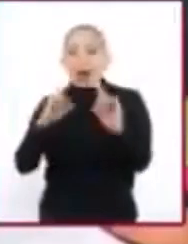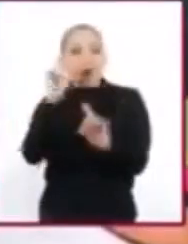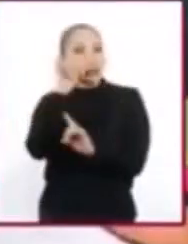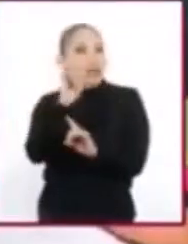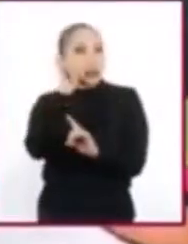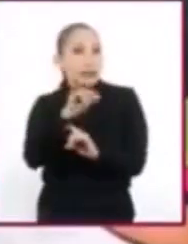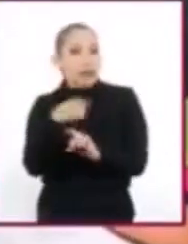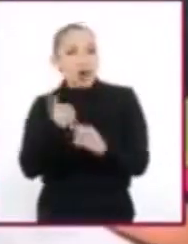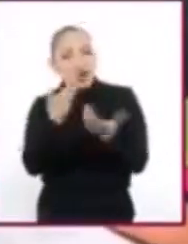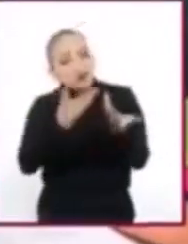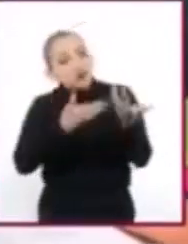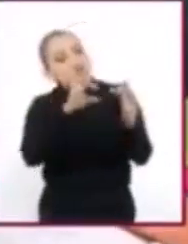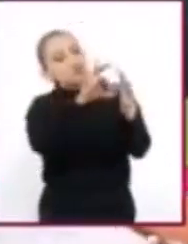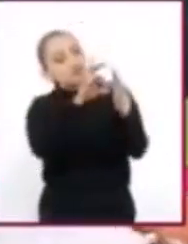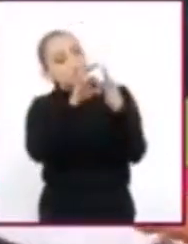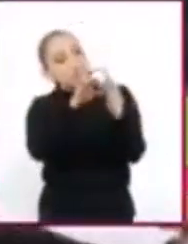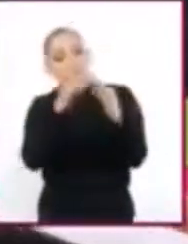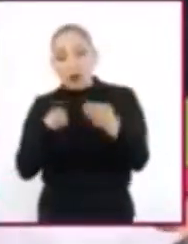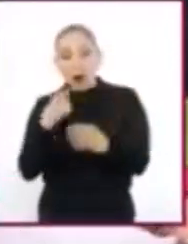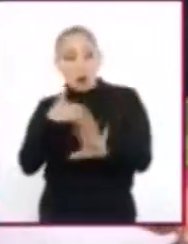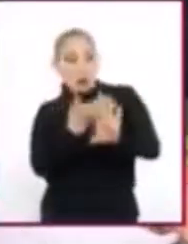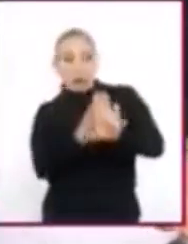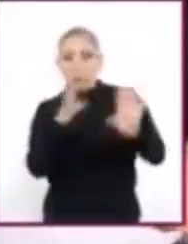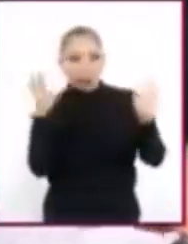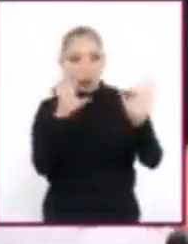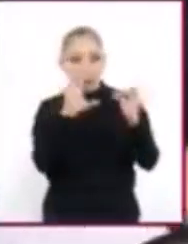uno con el interlocutor y no contra él.